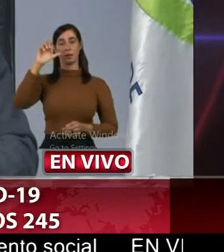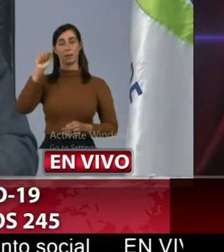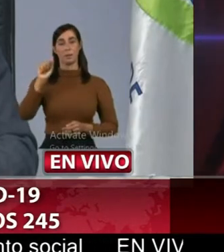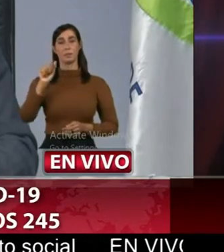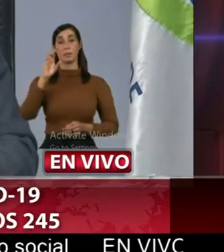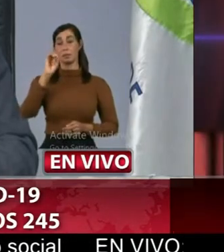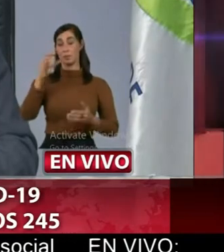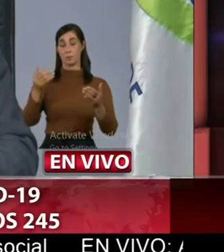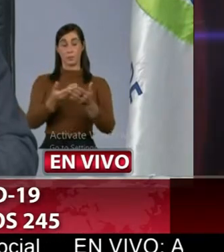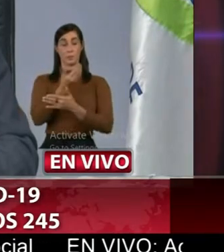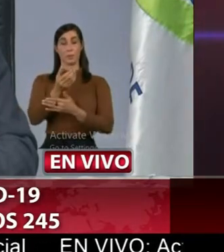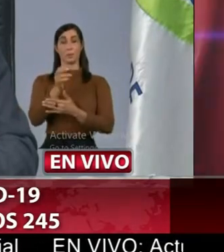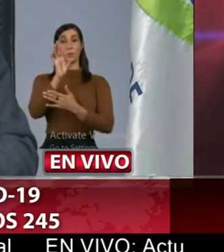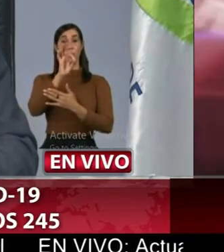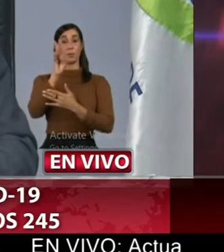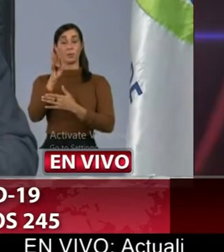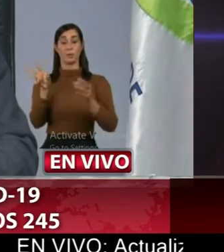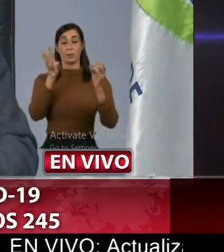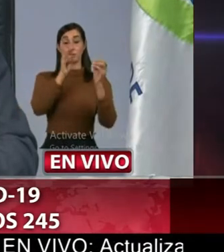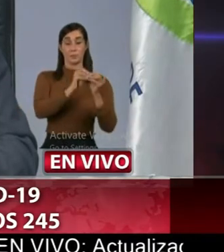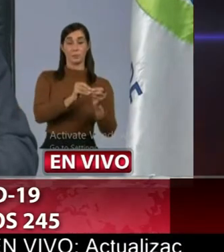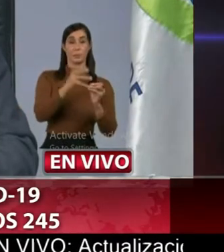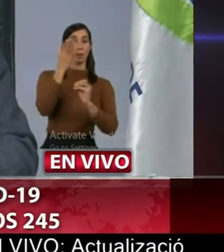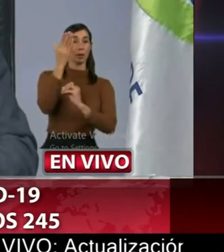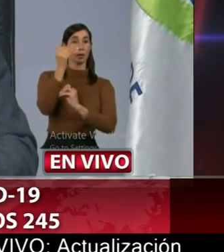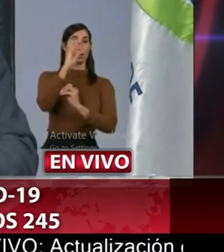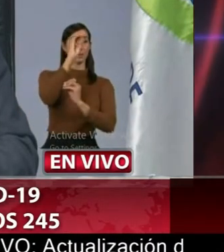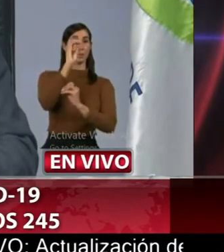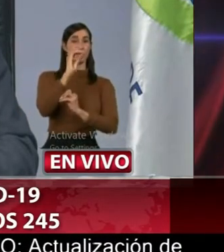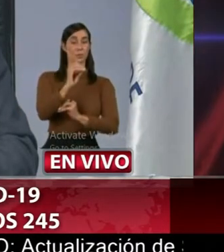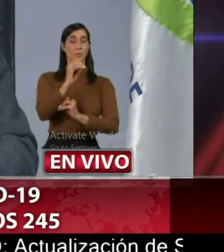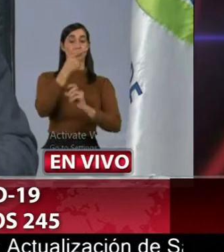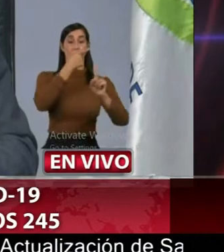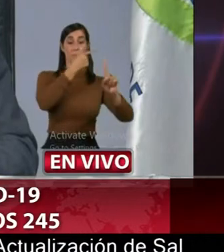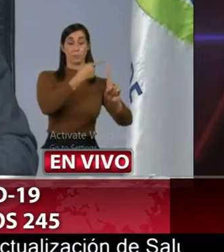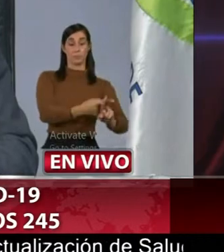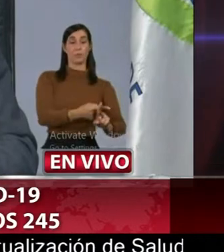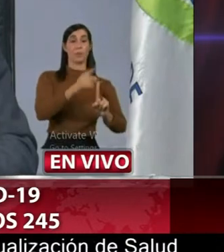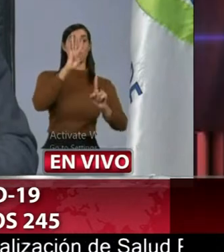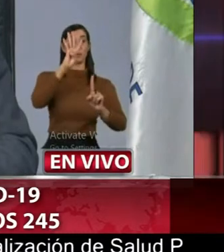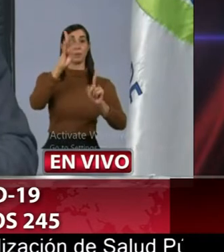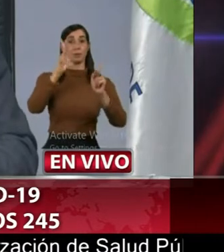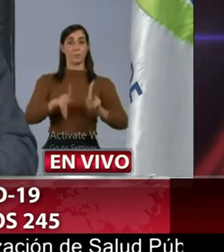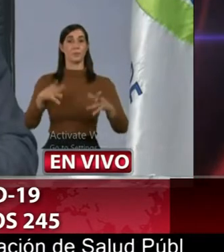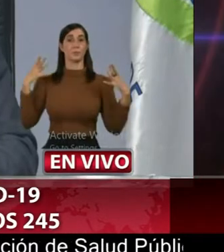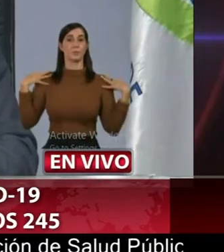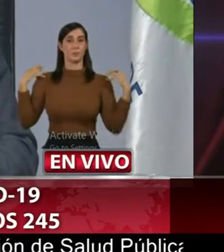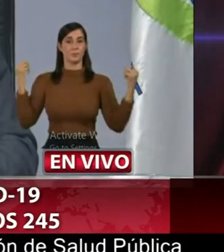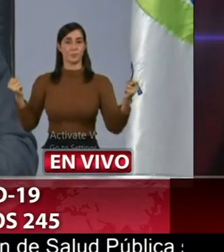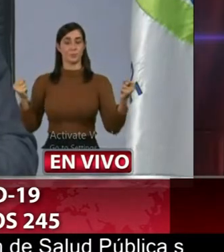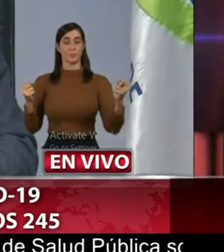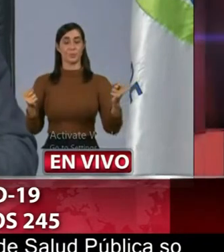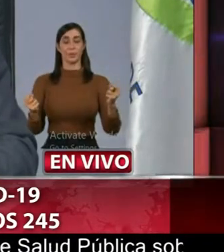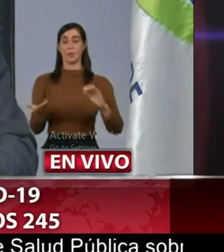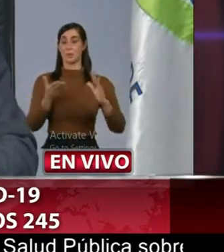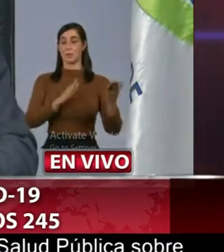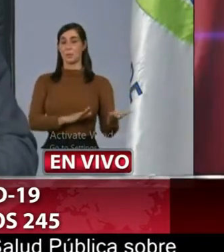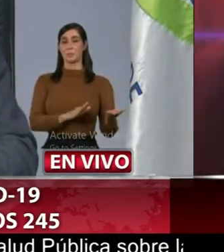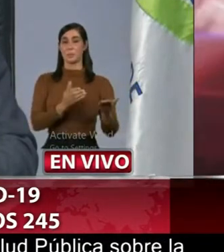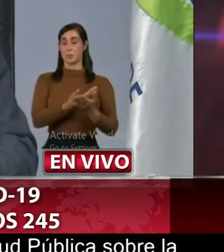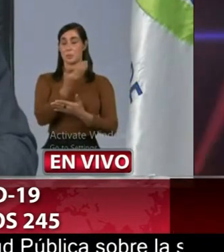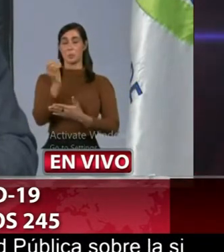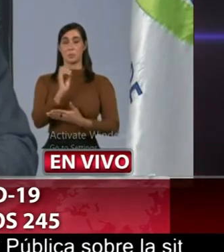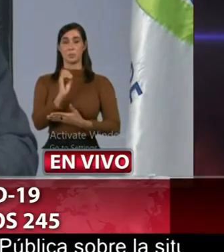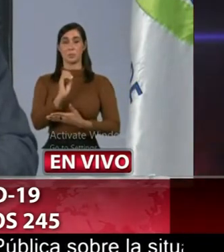% acumulados 15% de positividad cuatro personas recuperadas cero casos nuevos